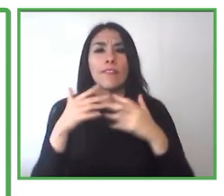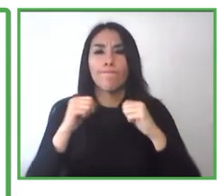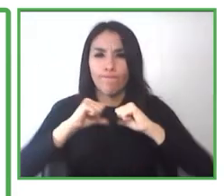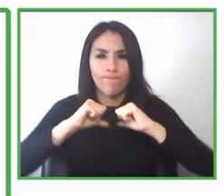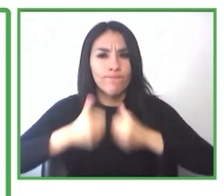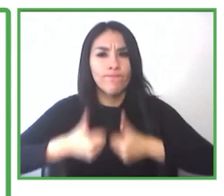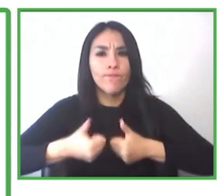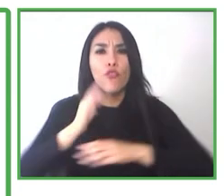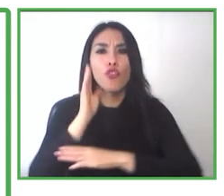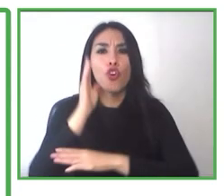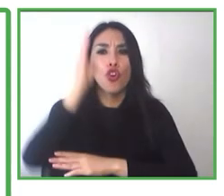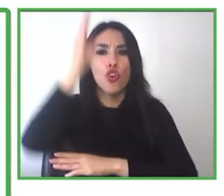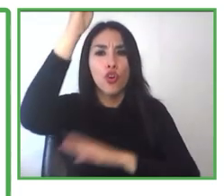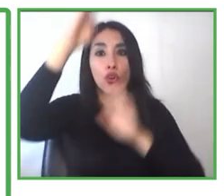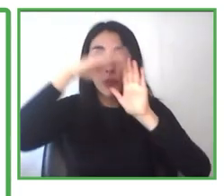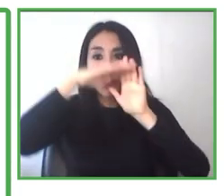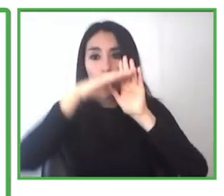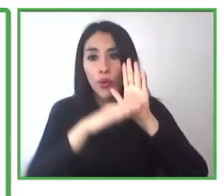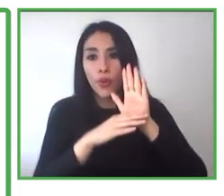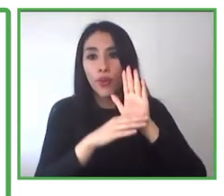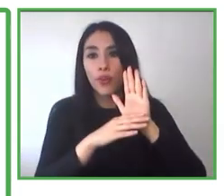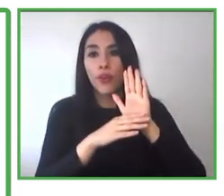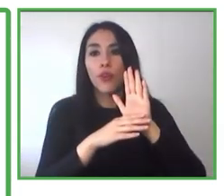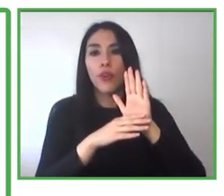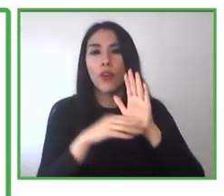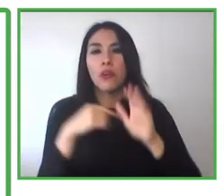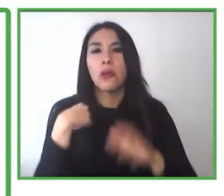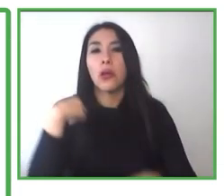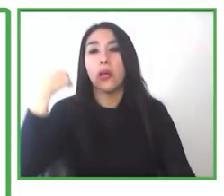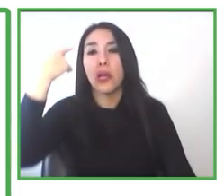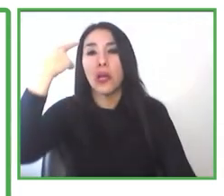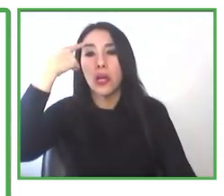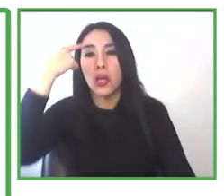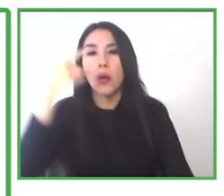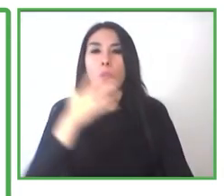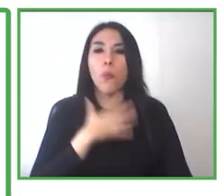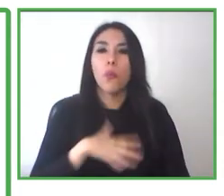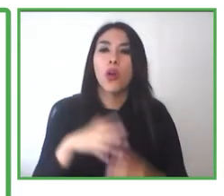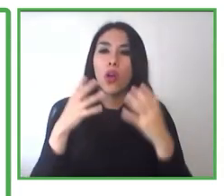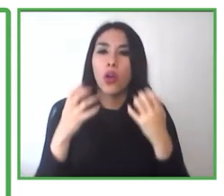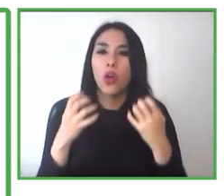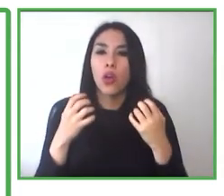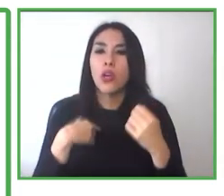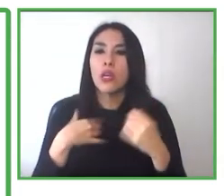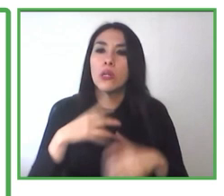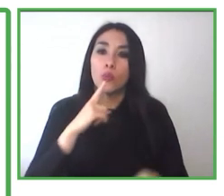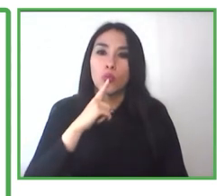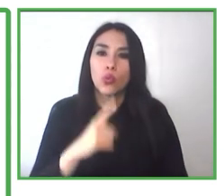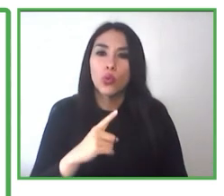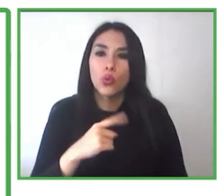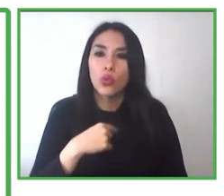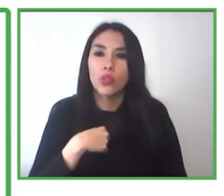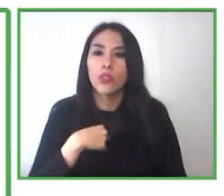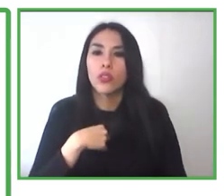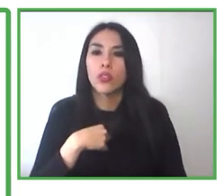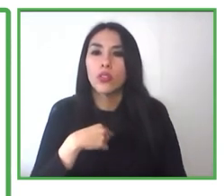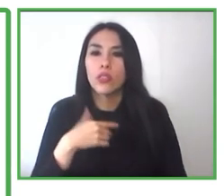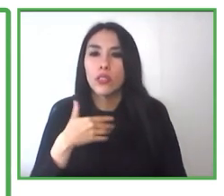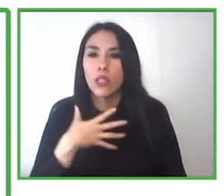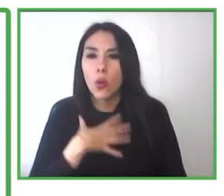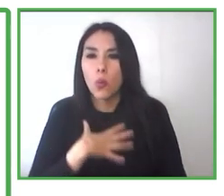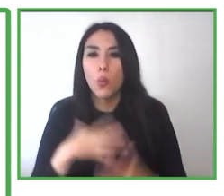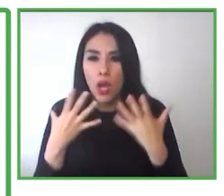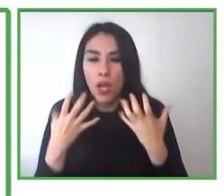de Providencia, y en realidad nosotros queremos, si bien el trabajo con el usuario,